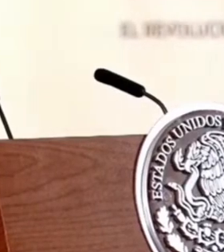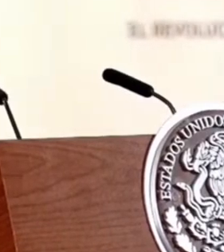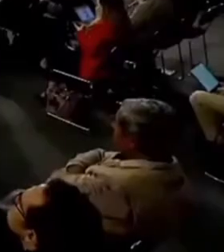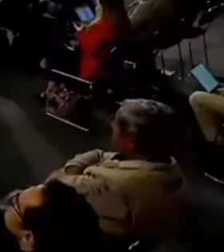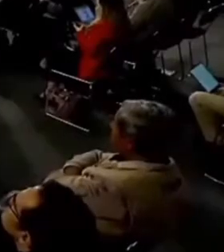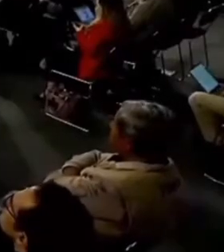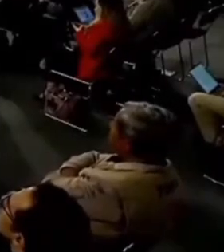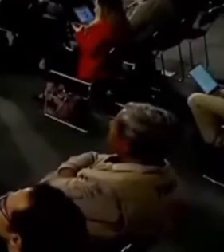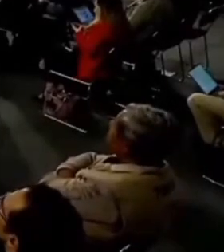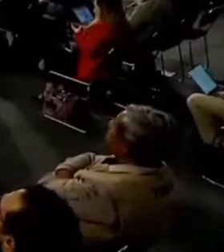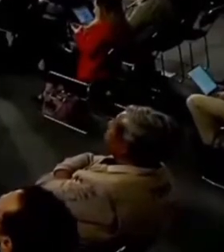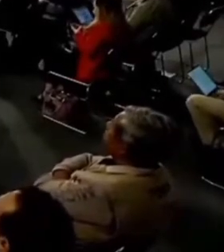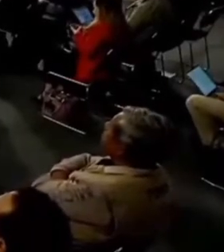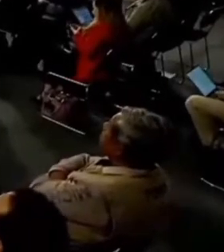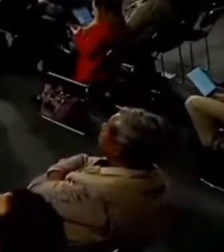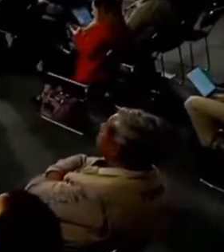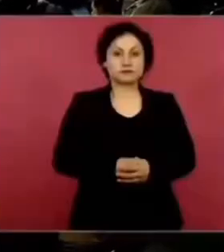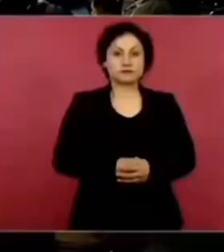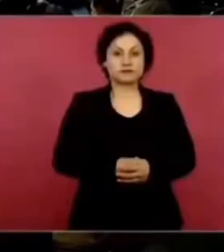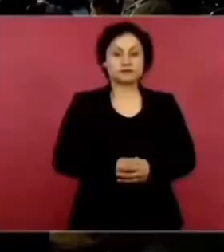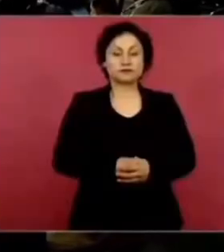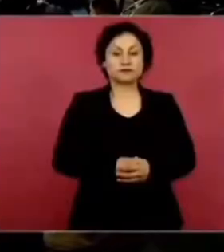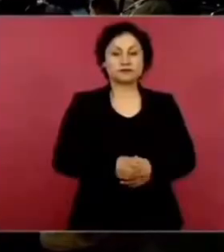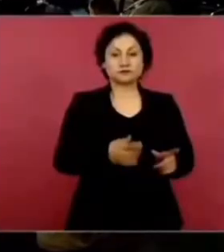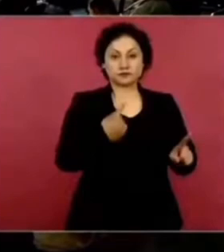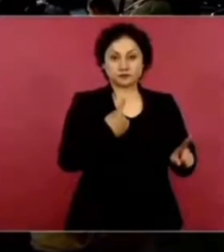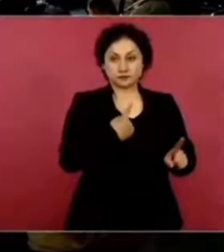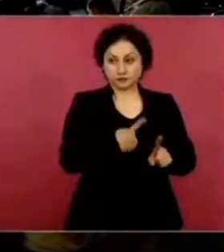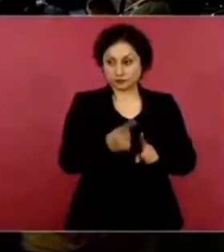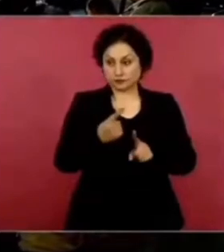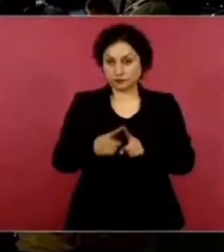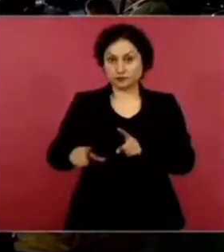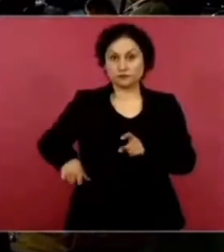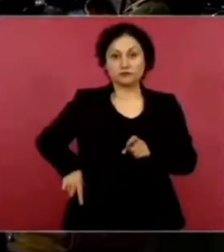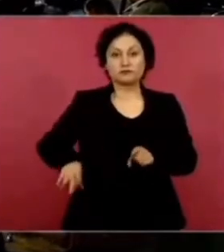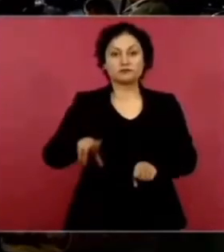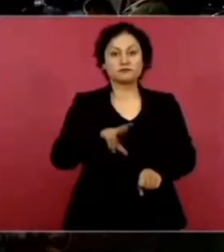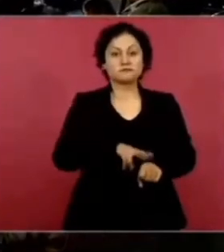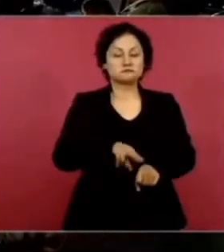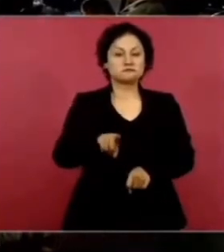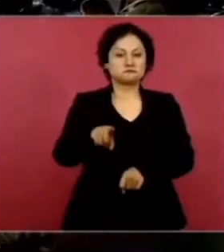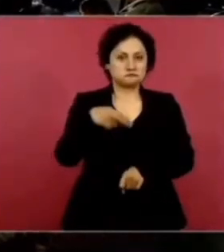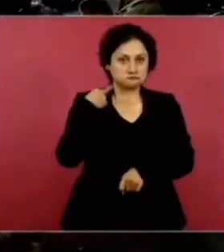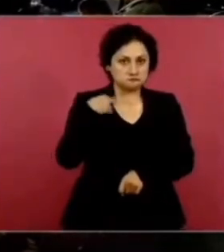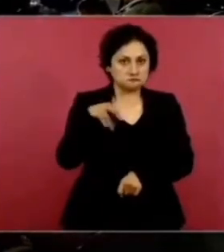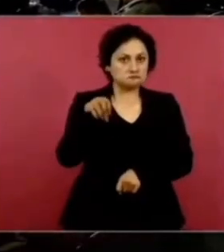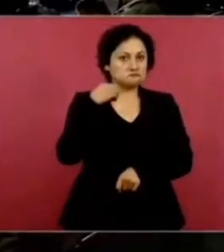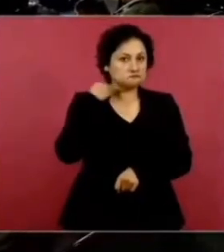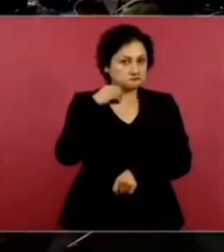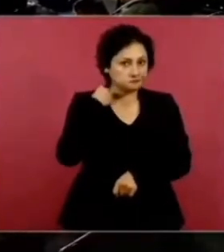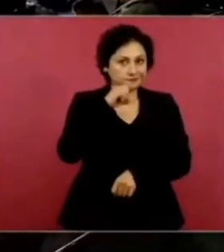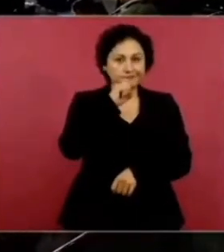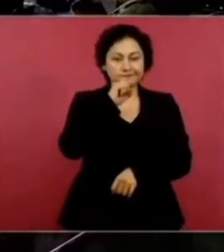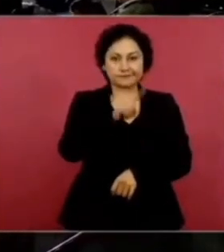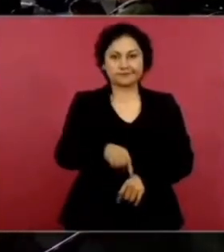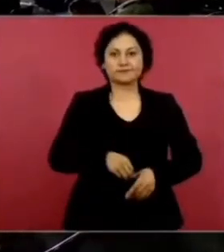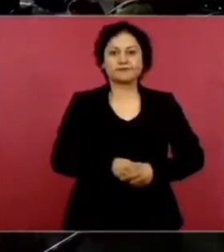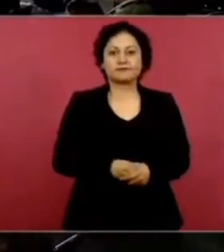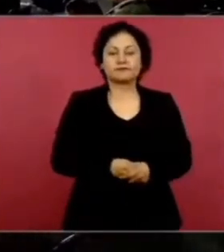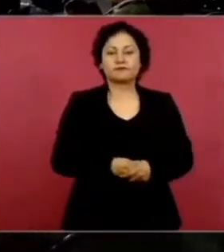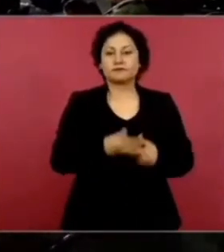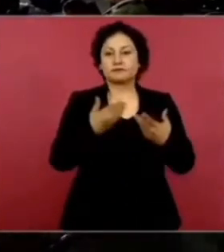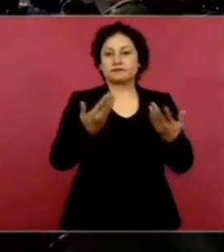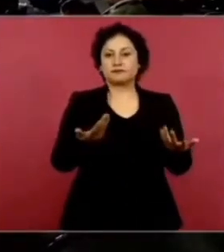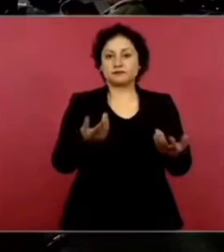con el gobernador de Veracruz y el gobernador de Oaxaca, para ver